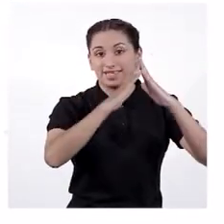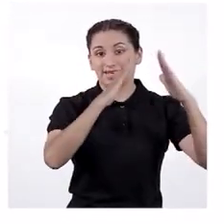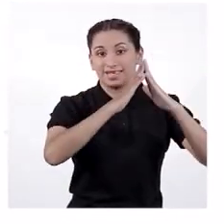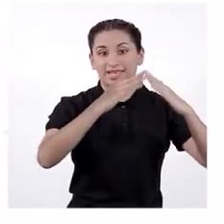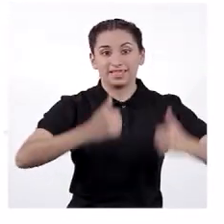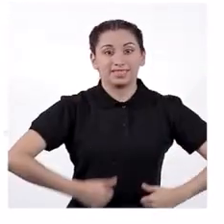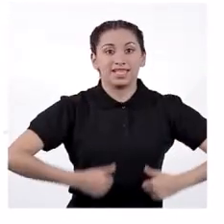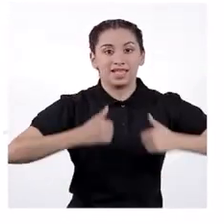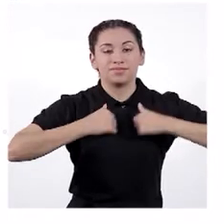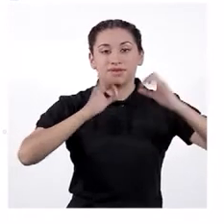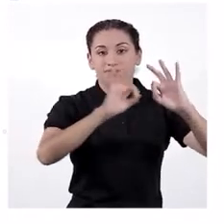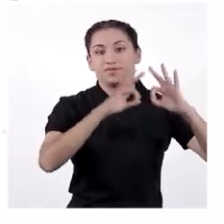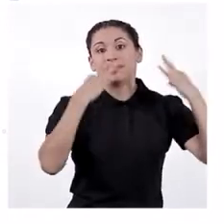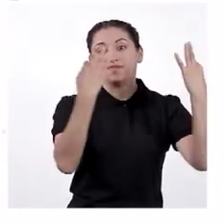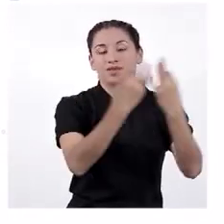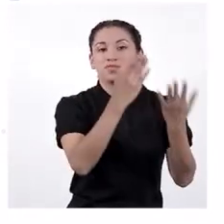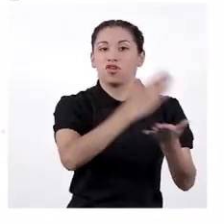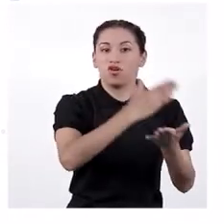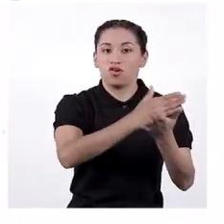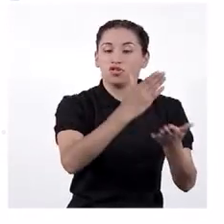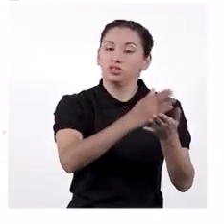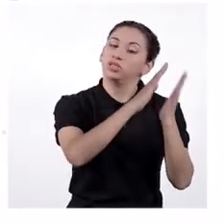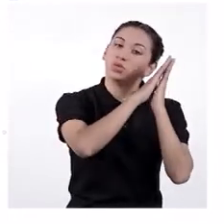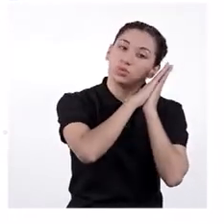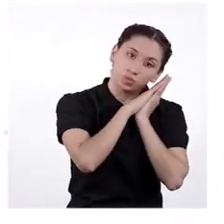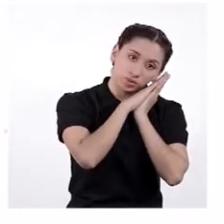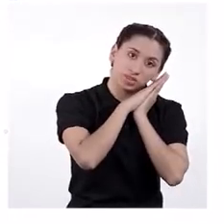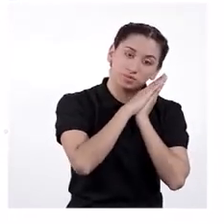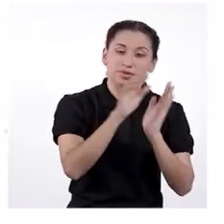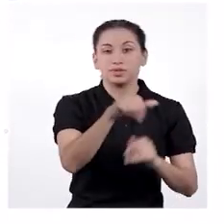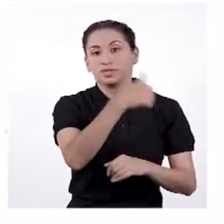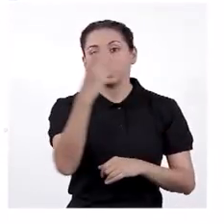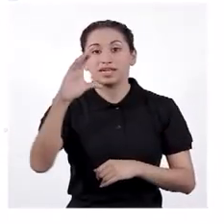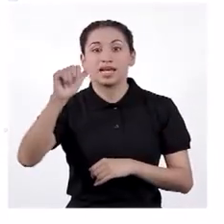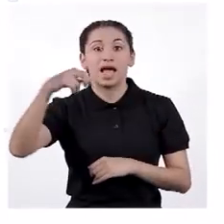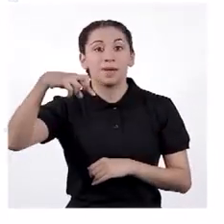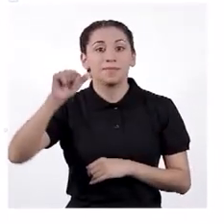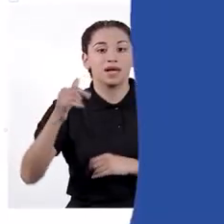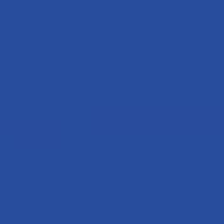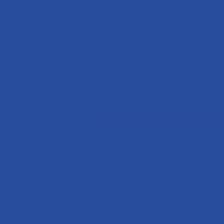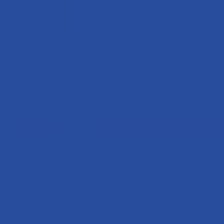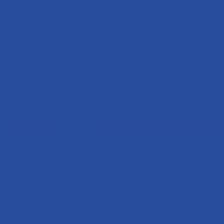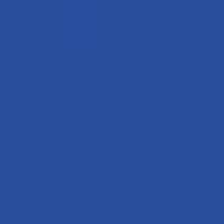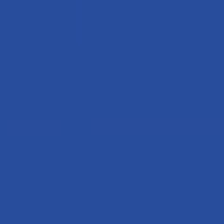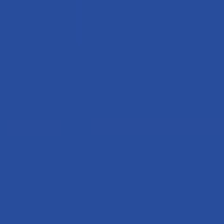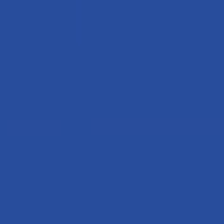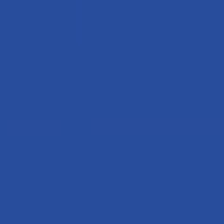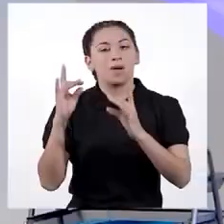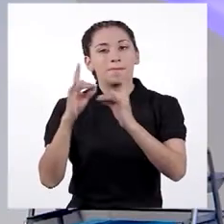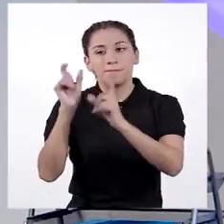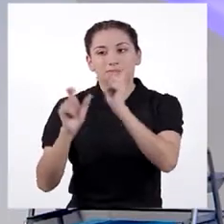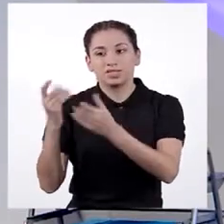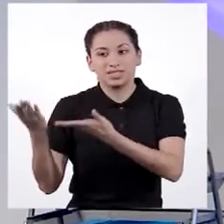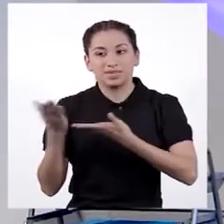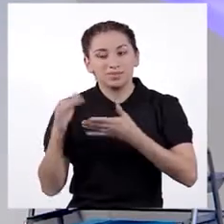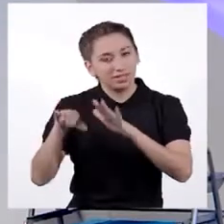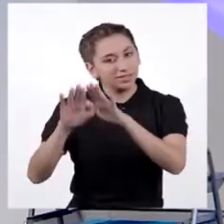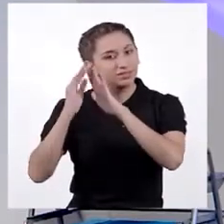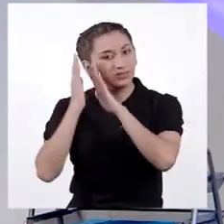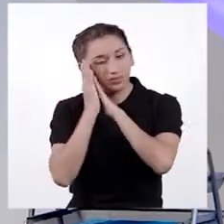casa donde vivimos con nuestra familia, donde se cocina y se duerme. Y el caapa es la de huéspedes. ¡Qué interesante!